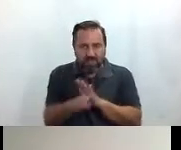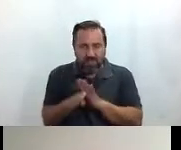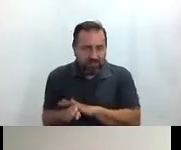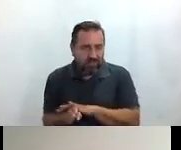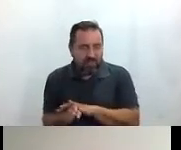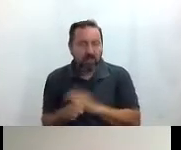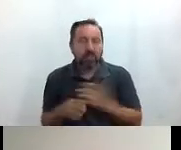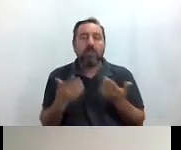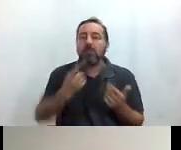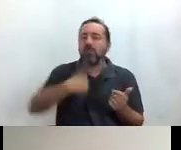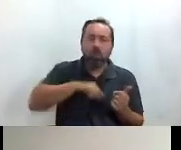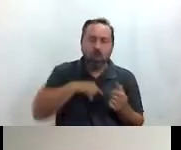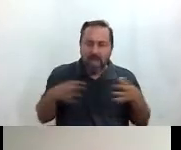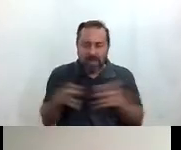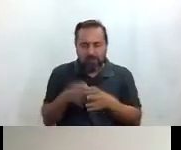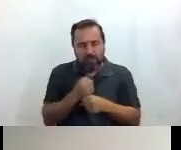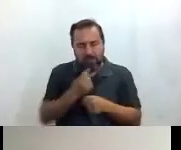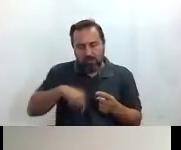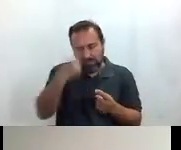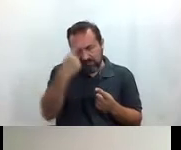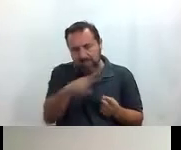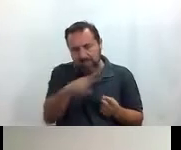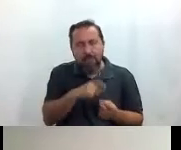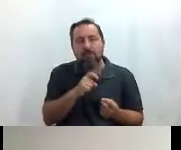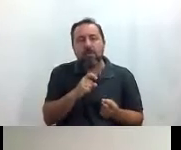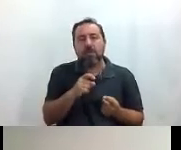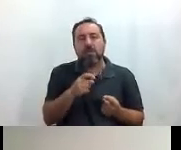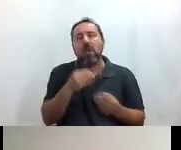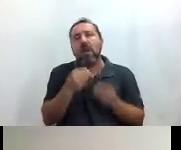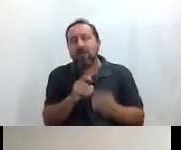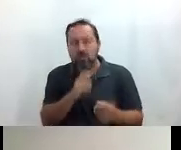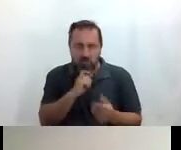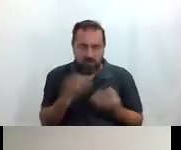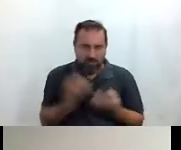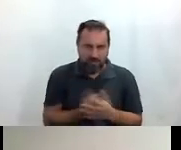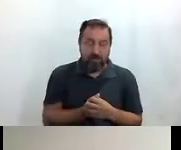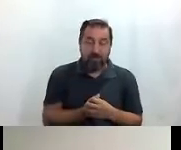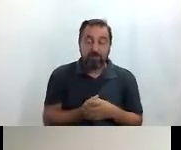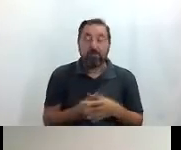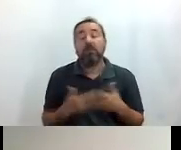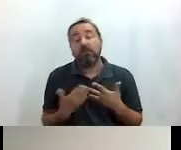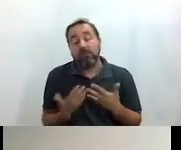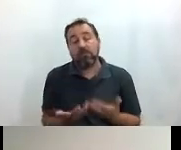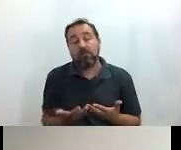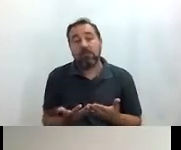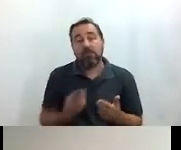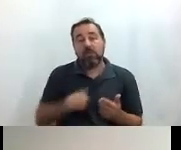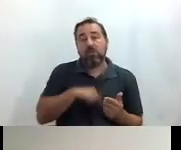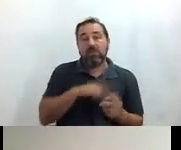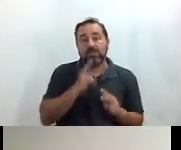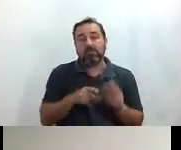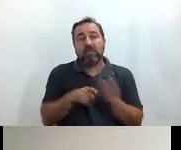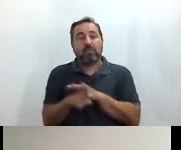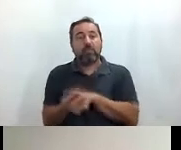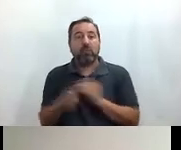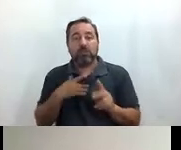para que todo el equipo sepa cómo tiene que actuar y por supuesto pues somos también los gestores